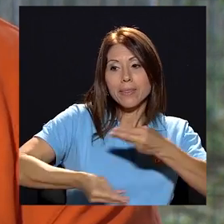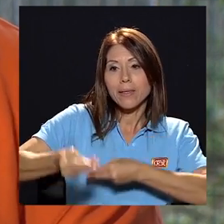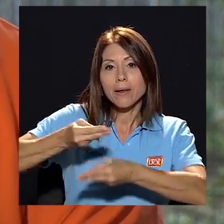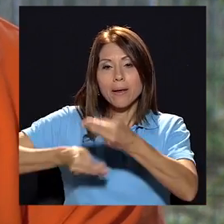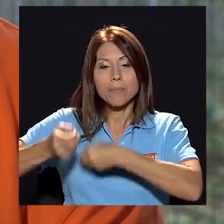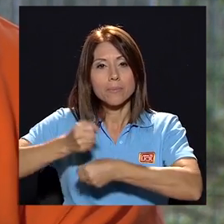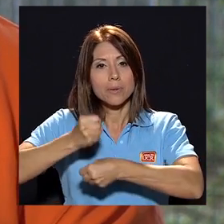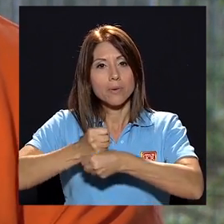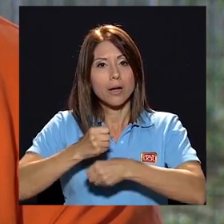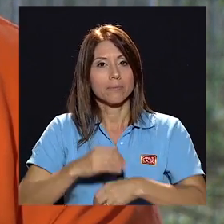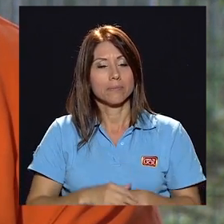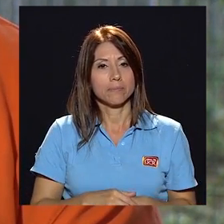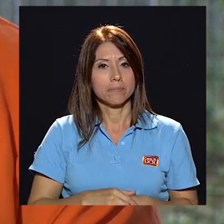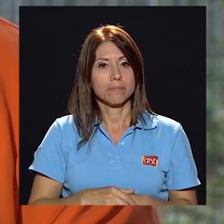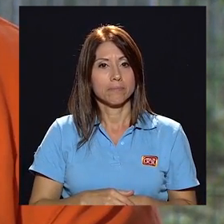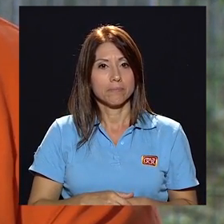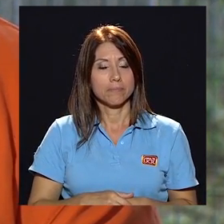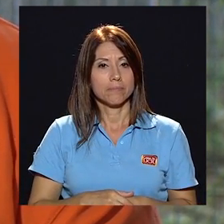laboral